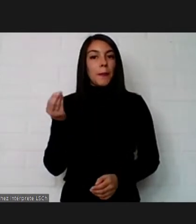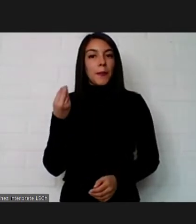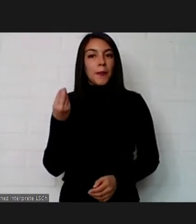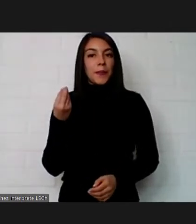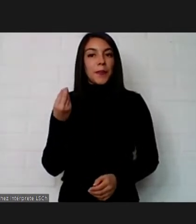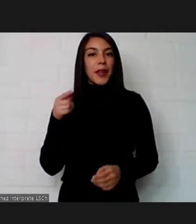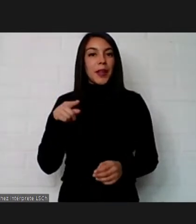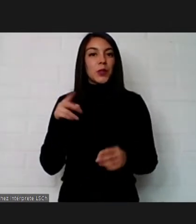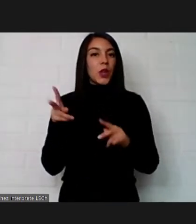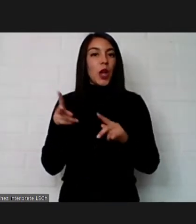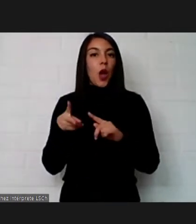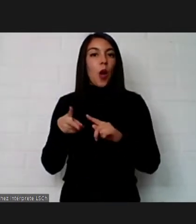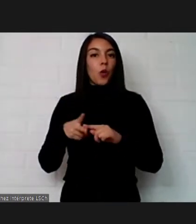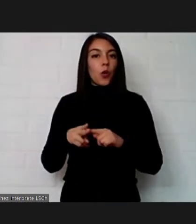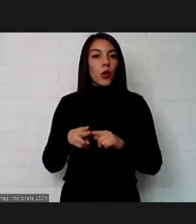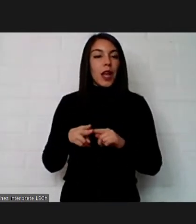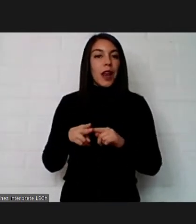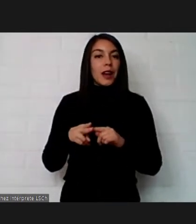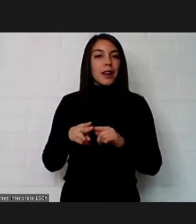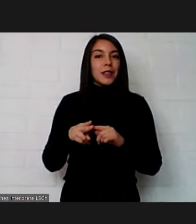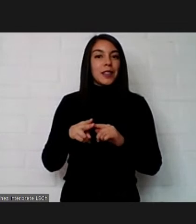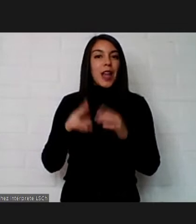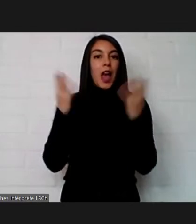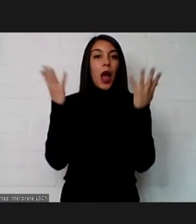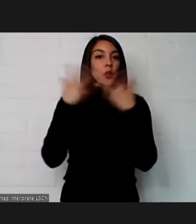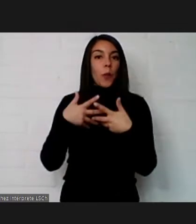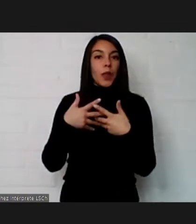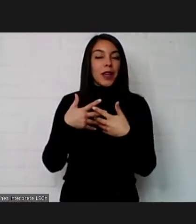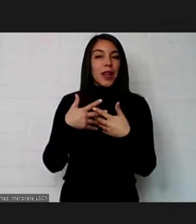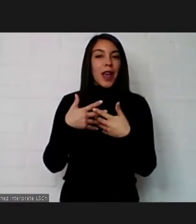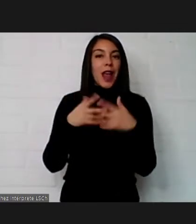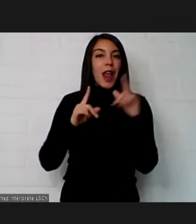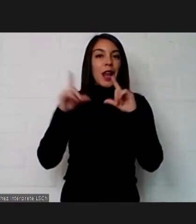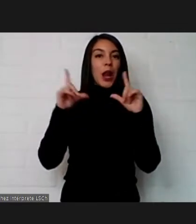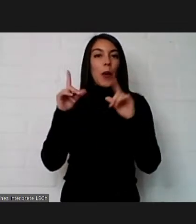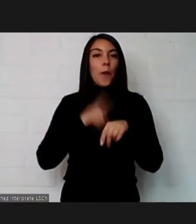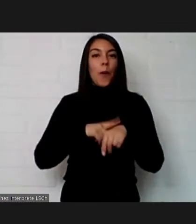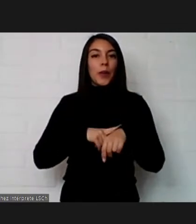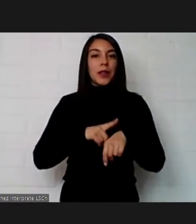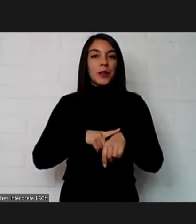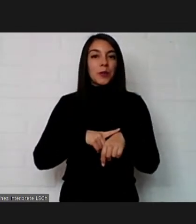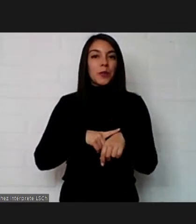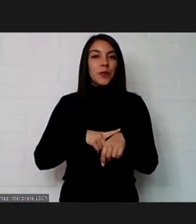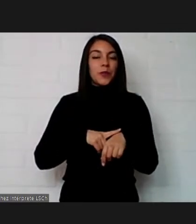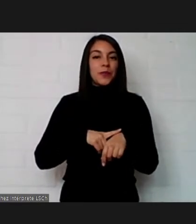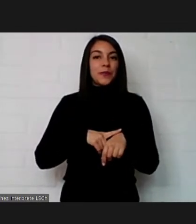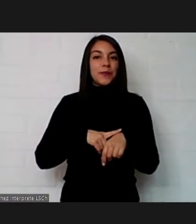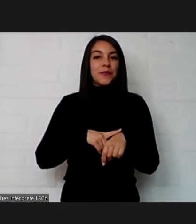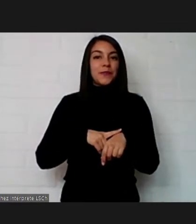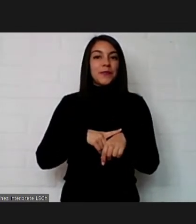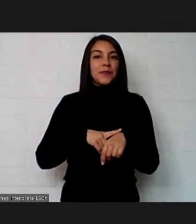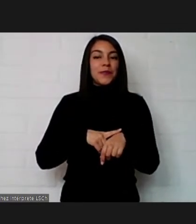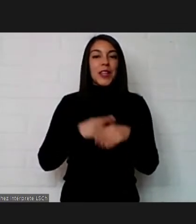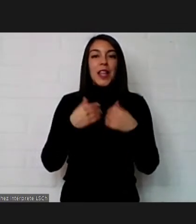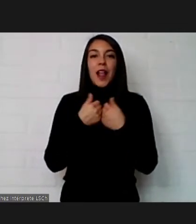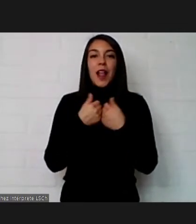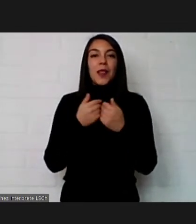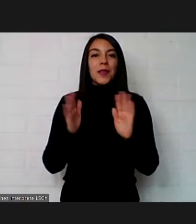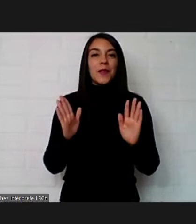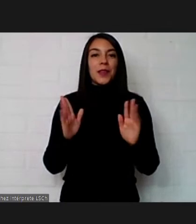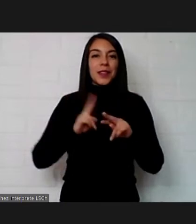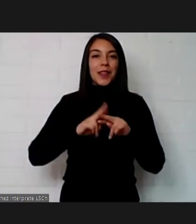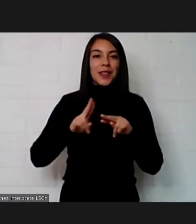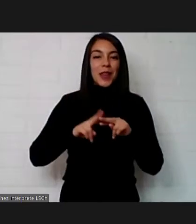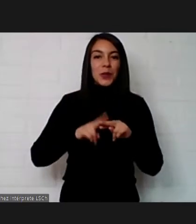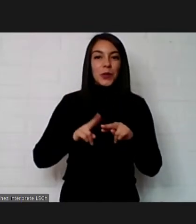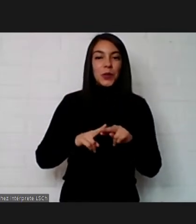se va a cortar automáticamente en algún en algún momento así que quedan ya en libertad de acción no es cierto